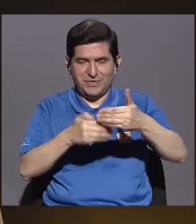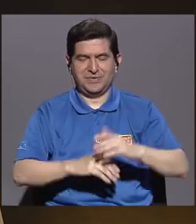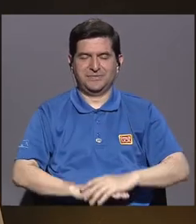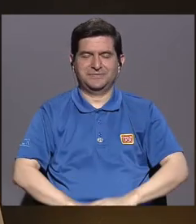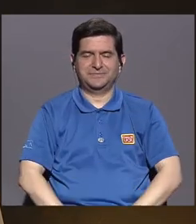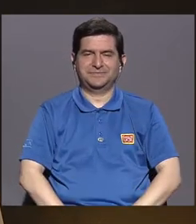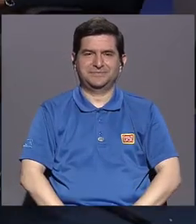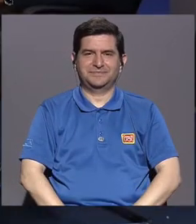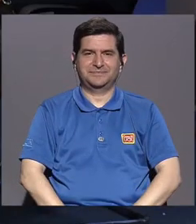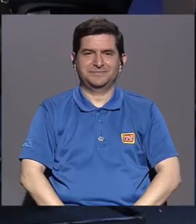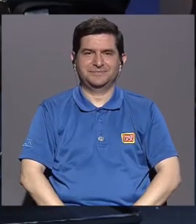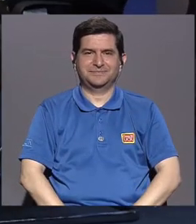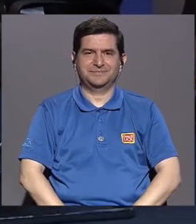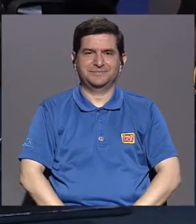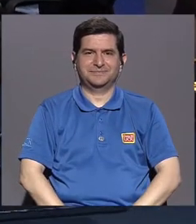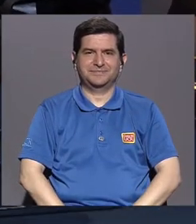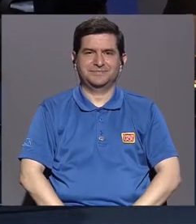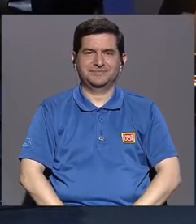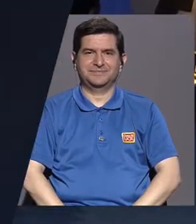de esta pausa.